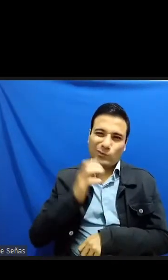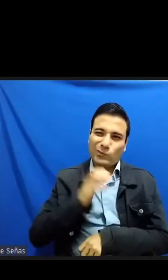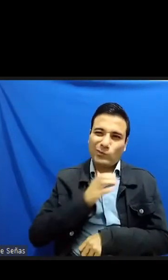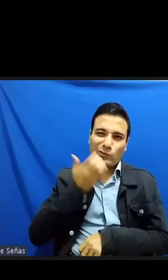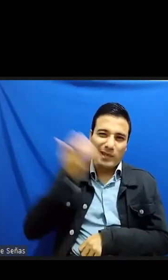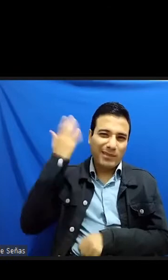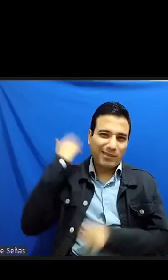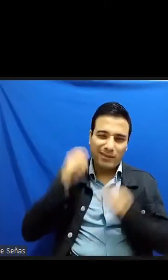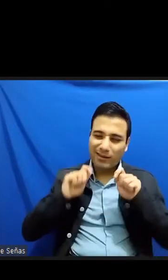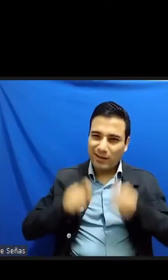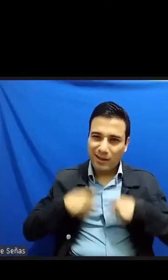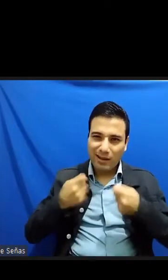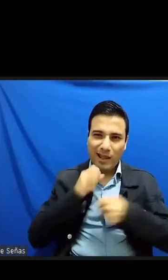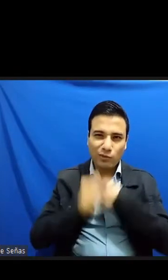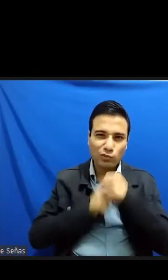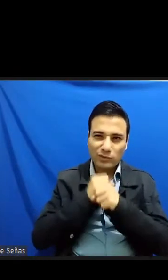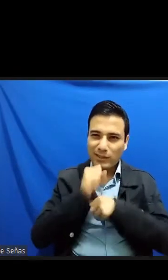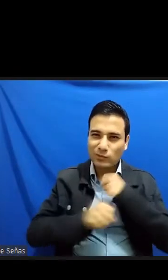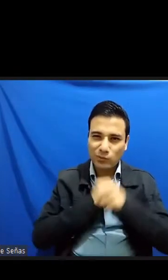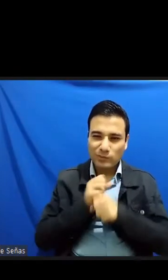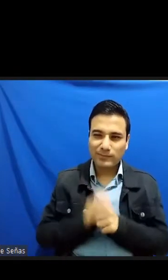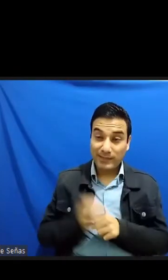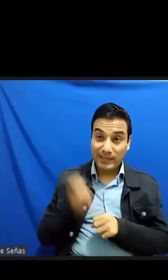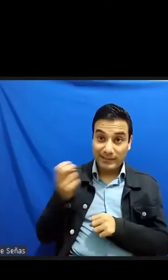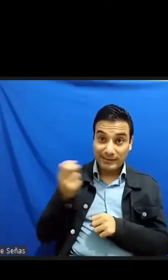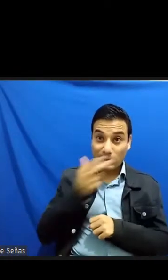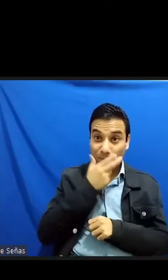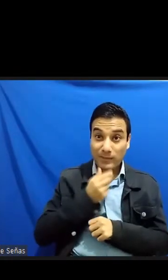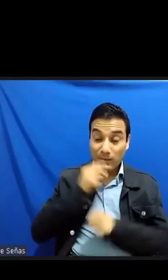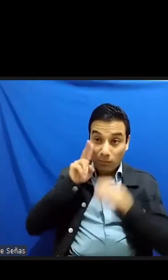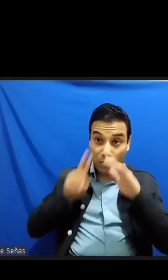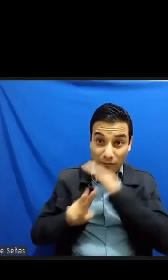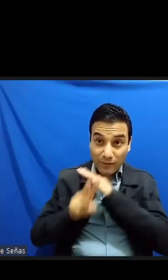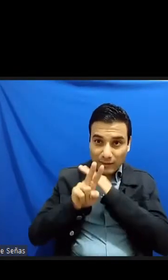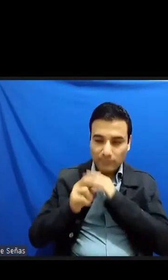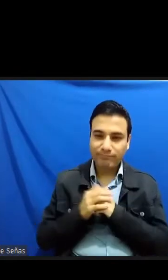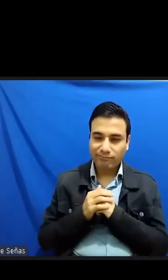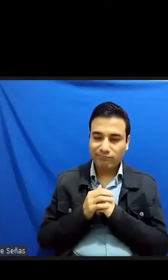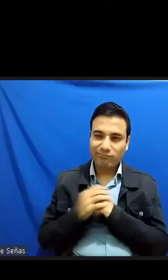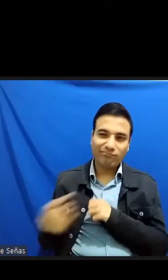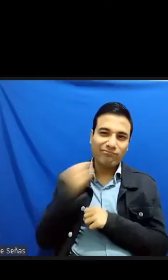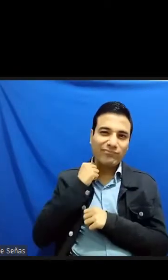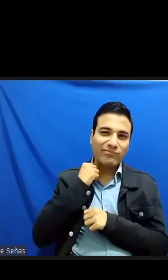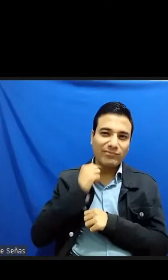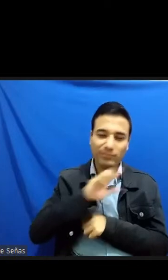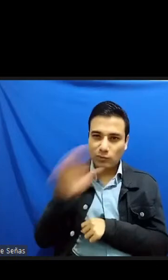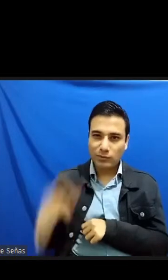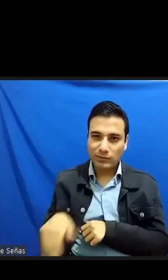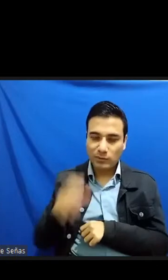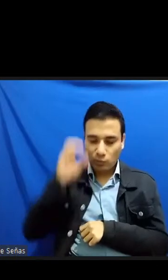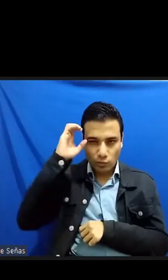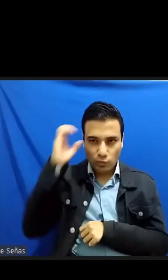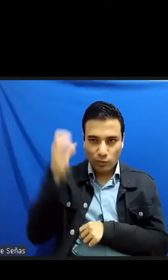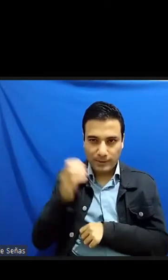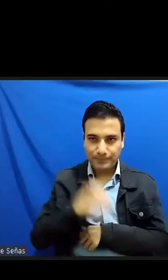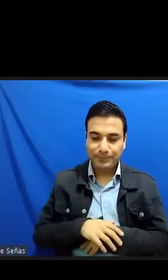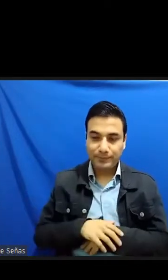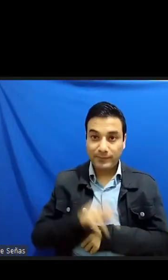profeta que termina siendo aniquilado de la manera más atroz 31